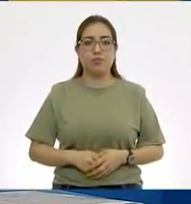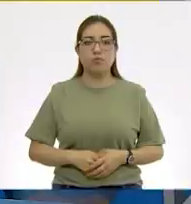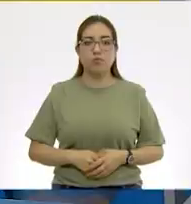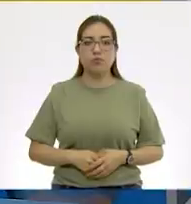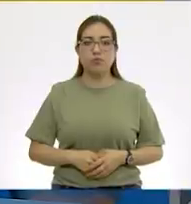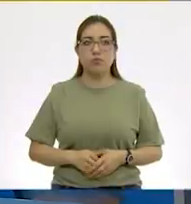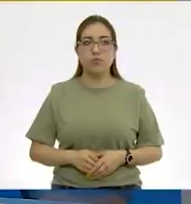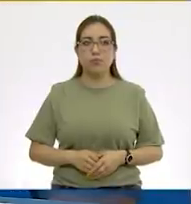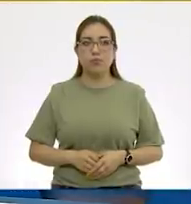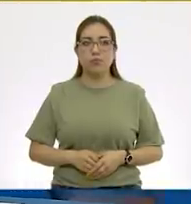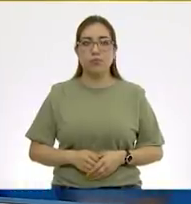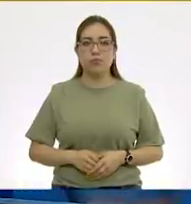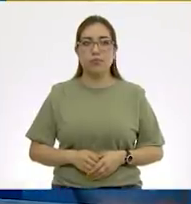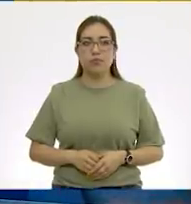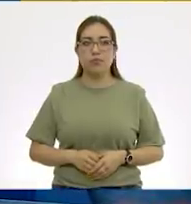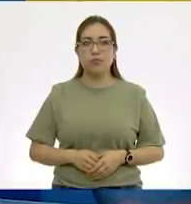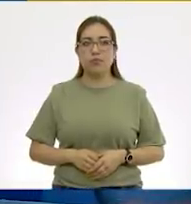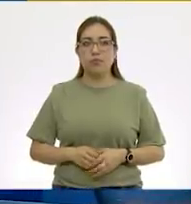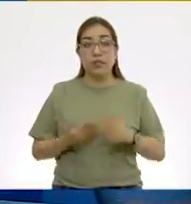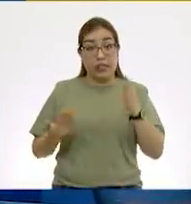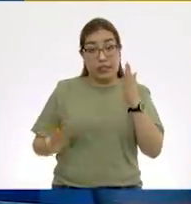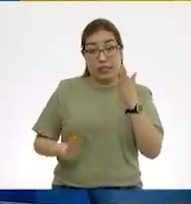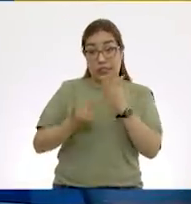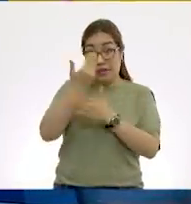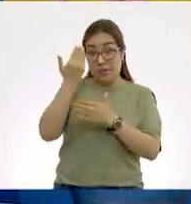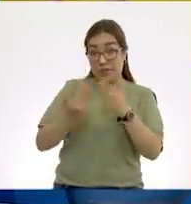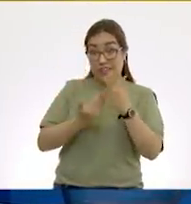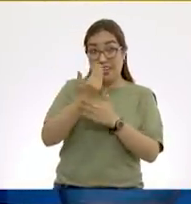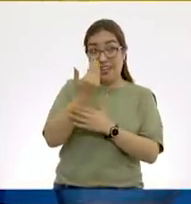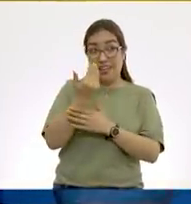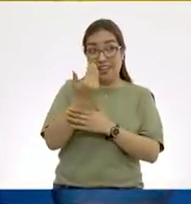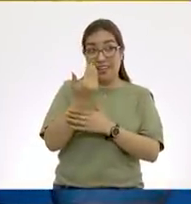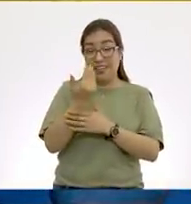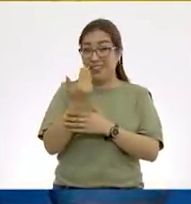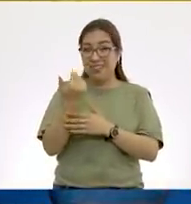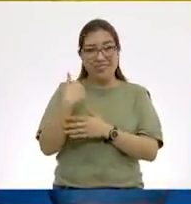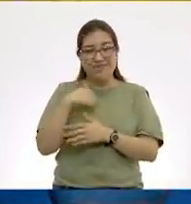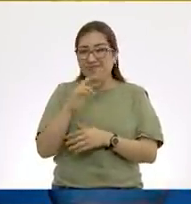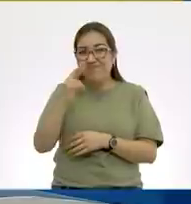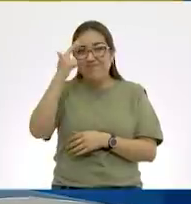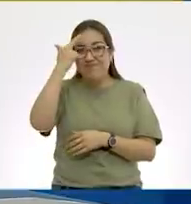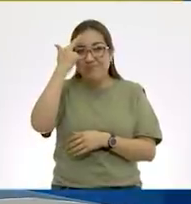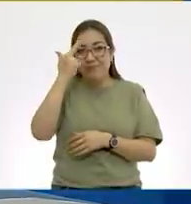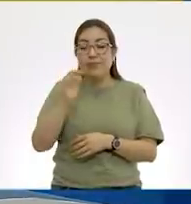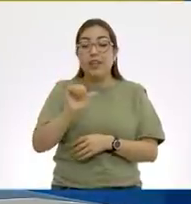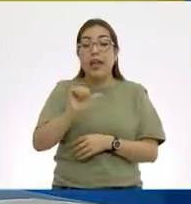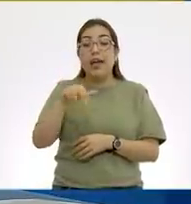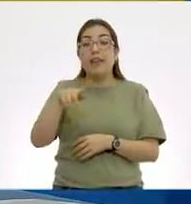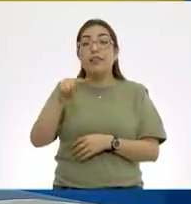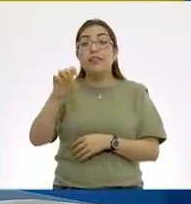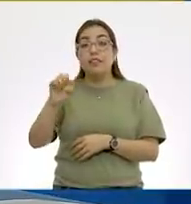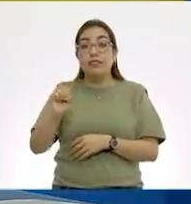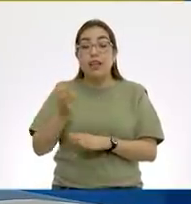Que es en la mañana, lo sé. Ajá. Pero la A va por. Antes meridiano.